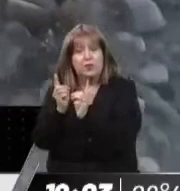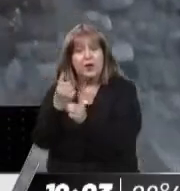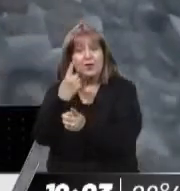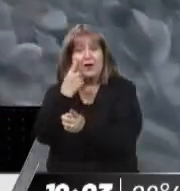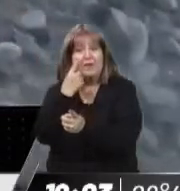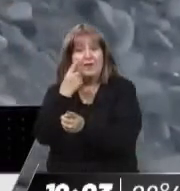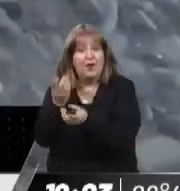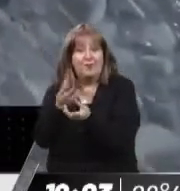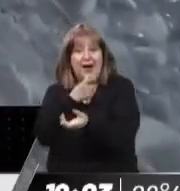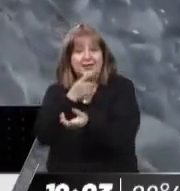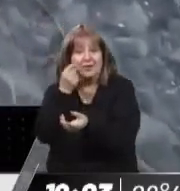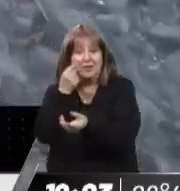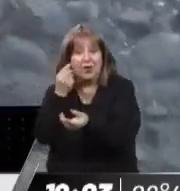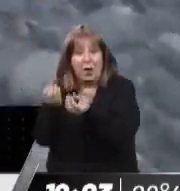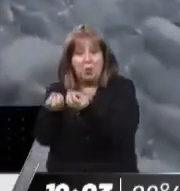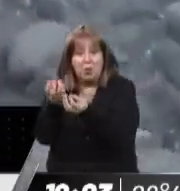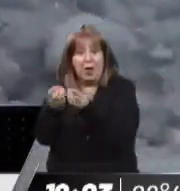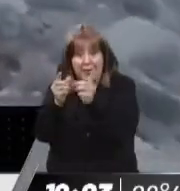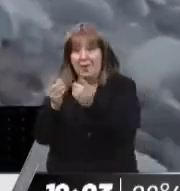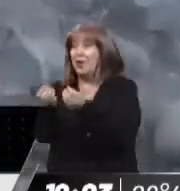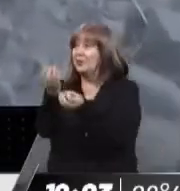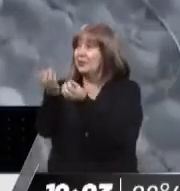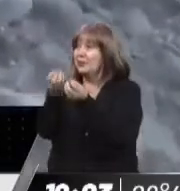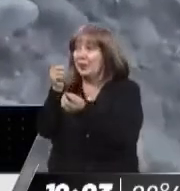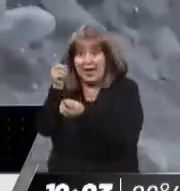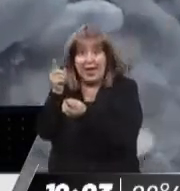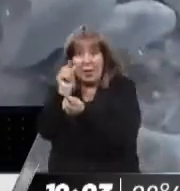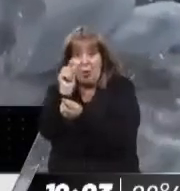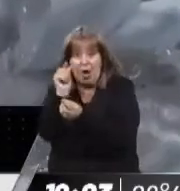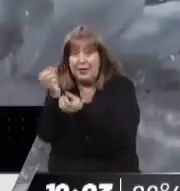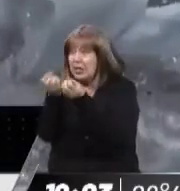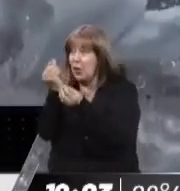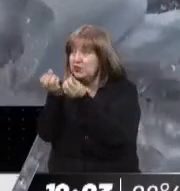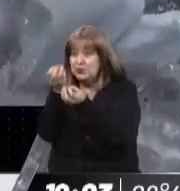partes que todavía no están consumidas. Y puede agarrar todo ese monte nativo, toda esa flor.